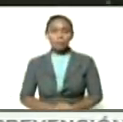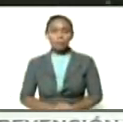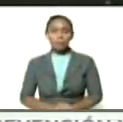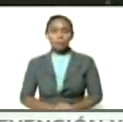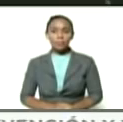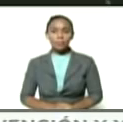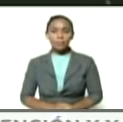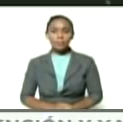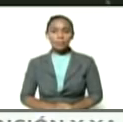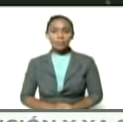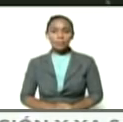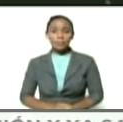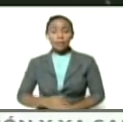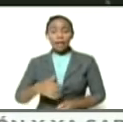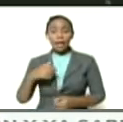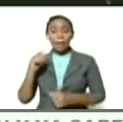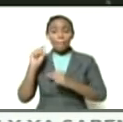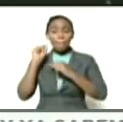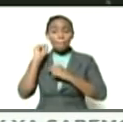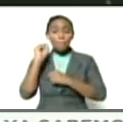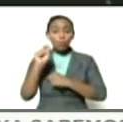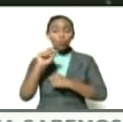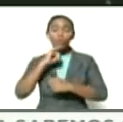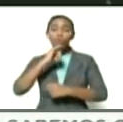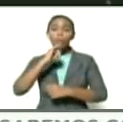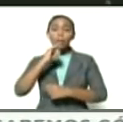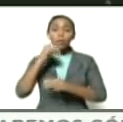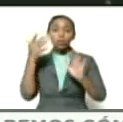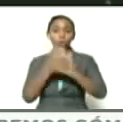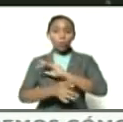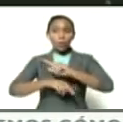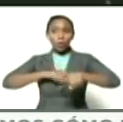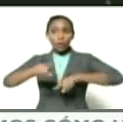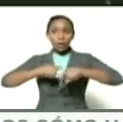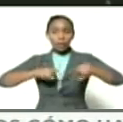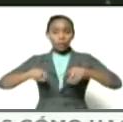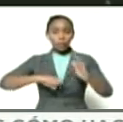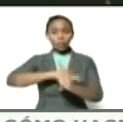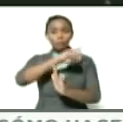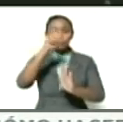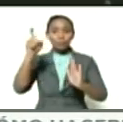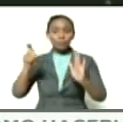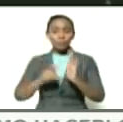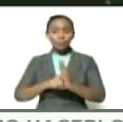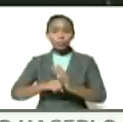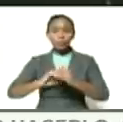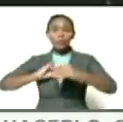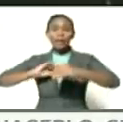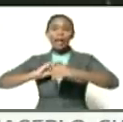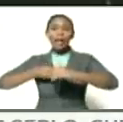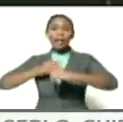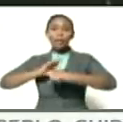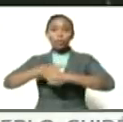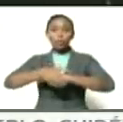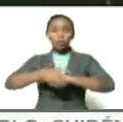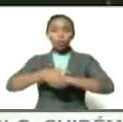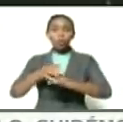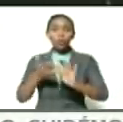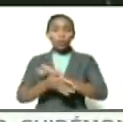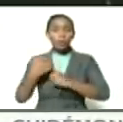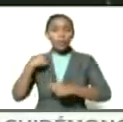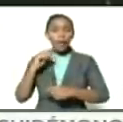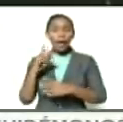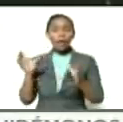Este punto informativo del coordinador general, Héctor Rodríguez, del